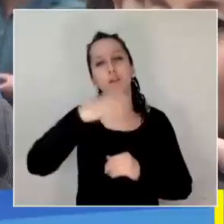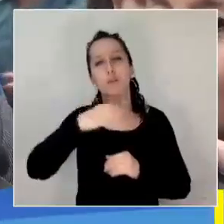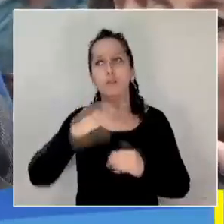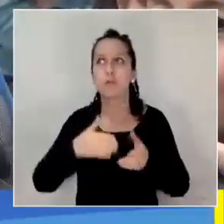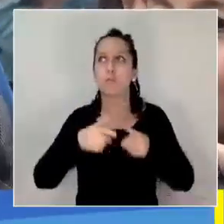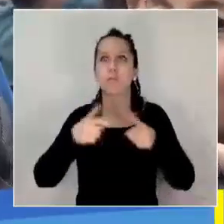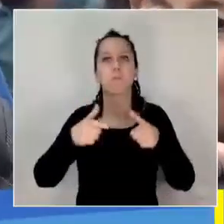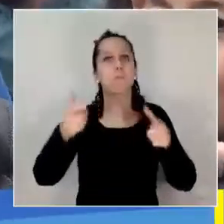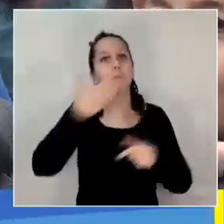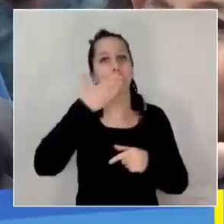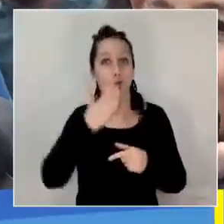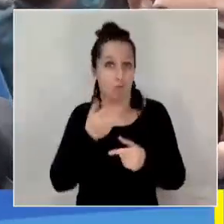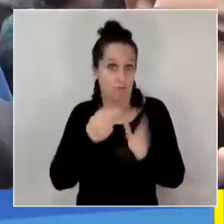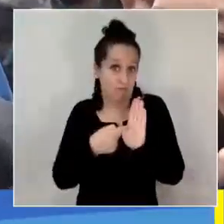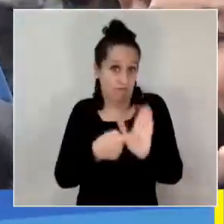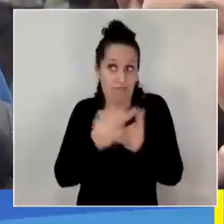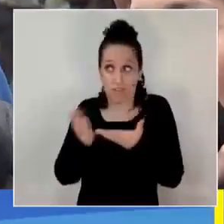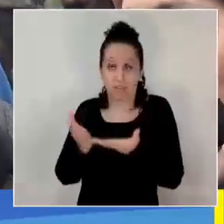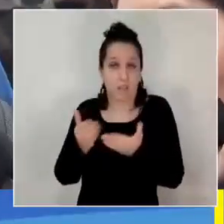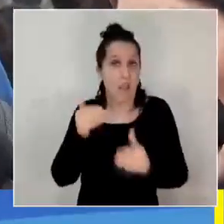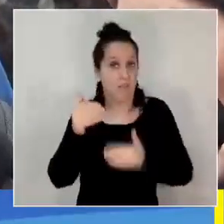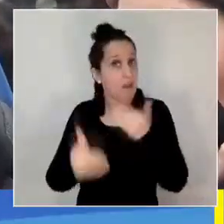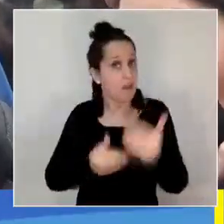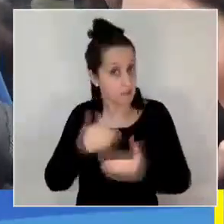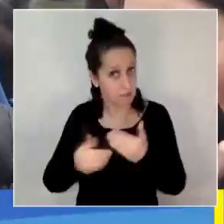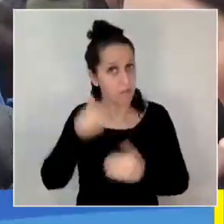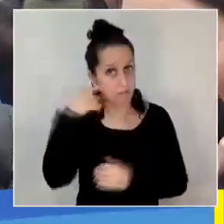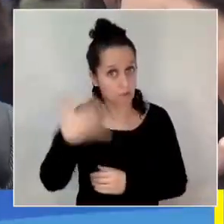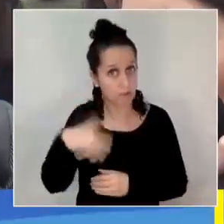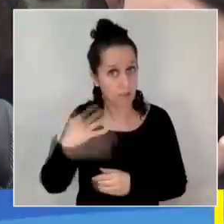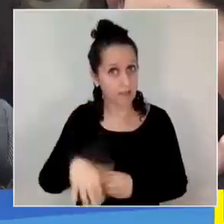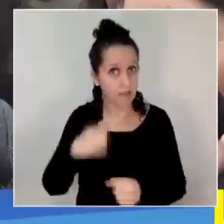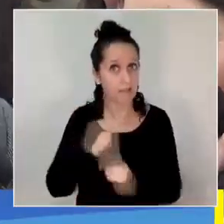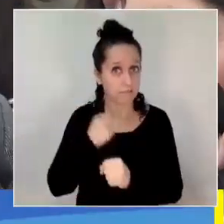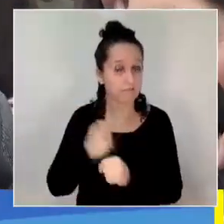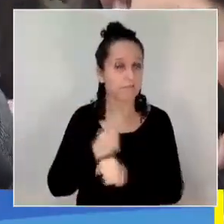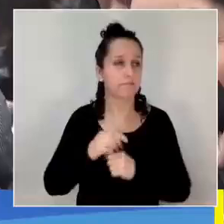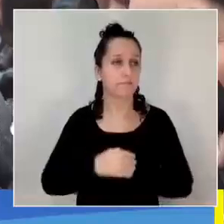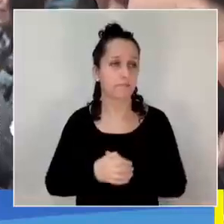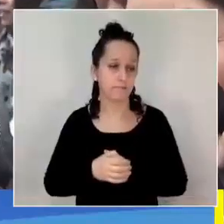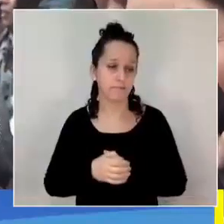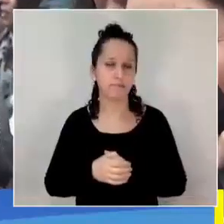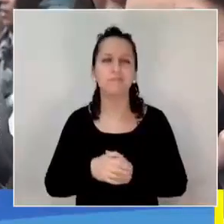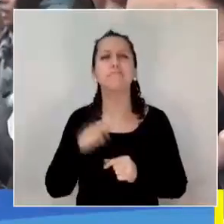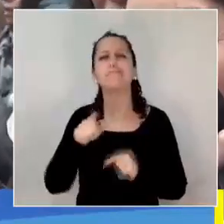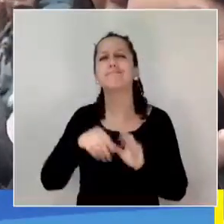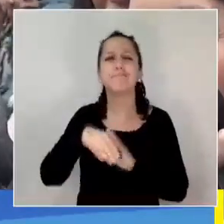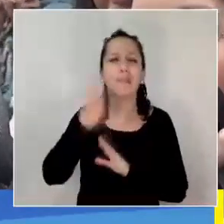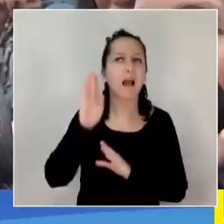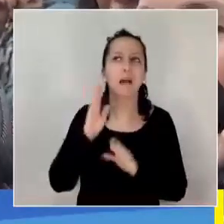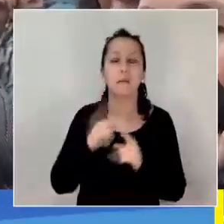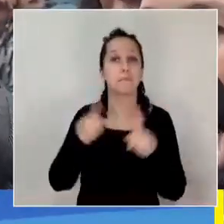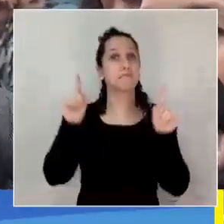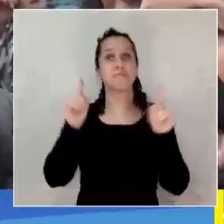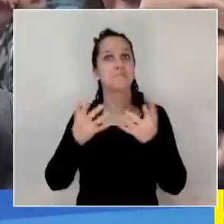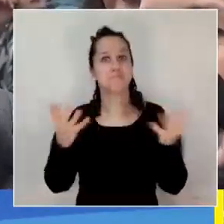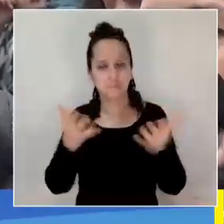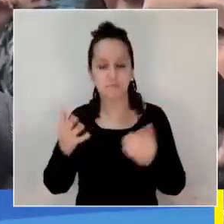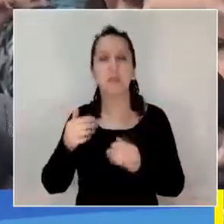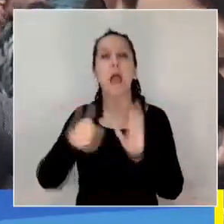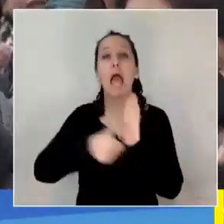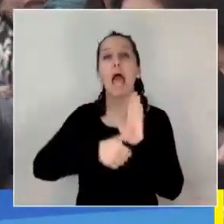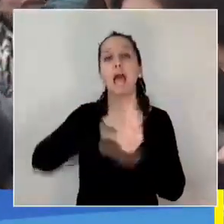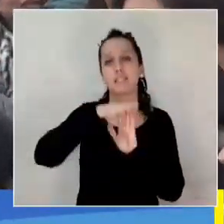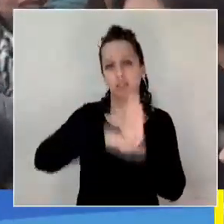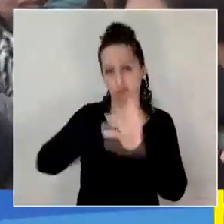ustedes ven este conjunto, que tiene un conjunto de avances, muchos avances muy importantes. Lo más destacado, lo novedoso es que aquí tiene ascensor